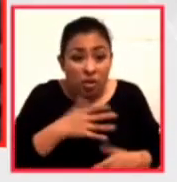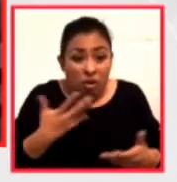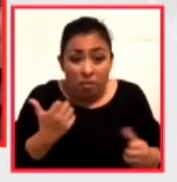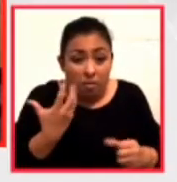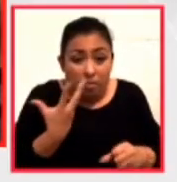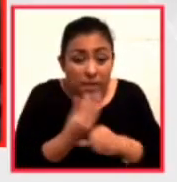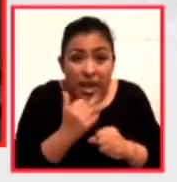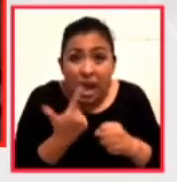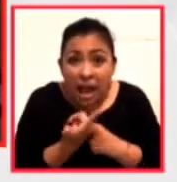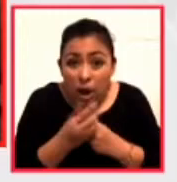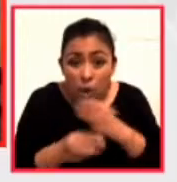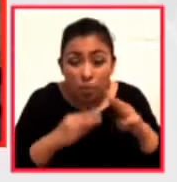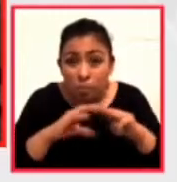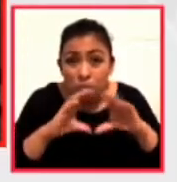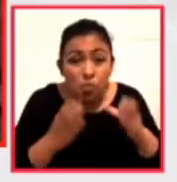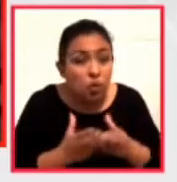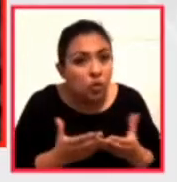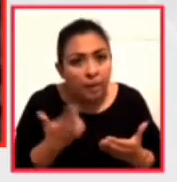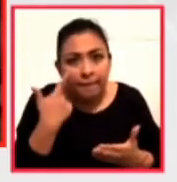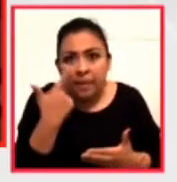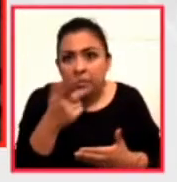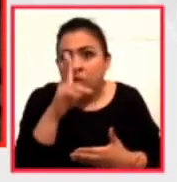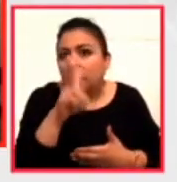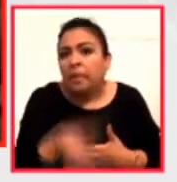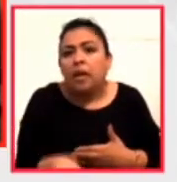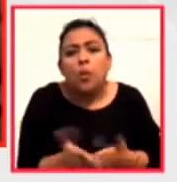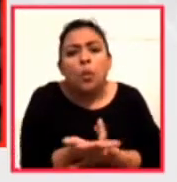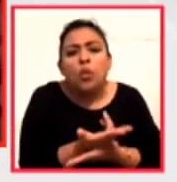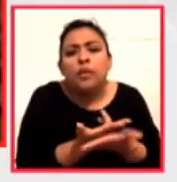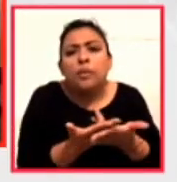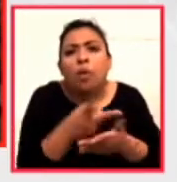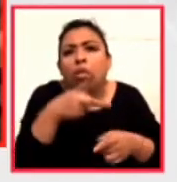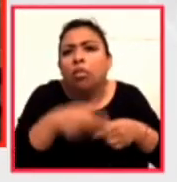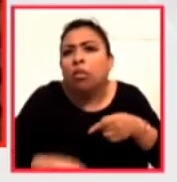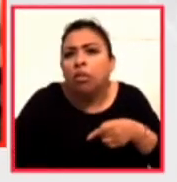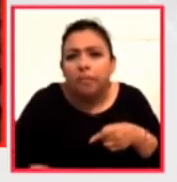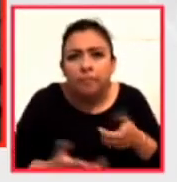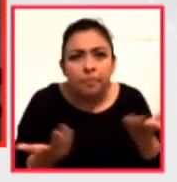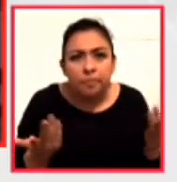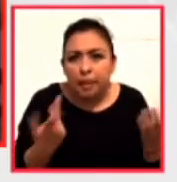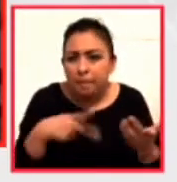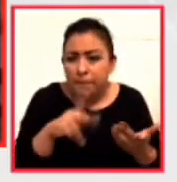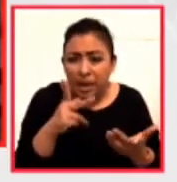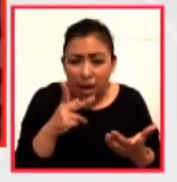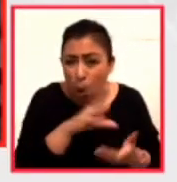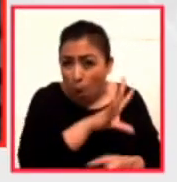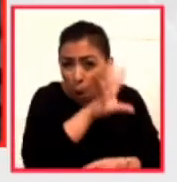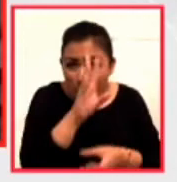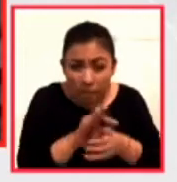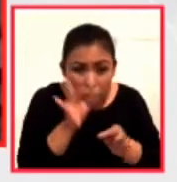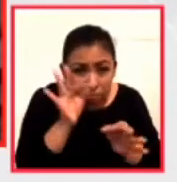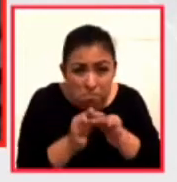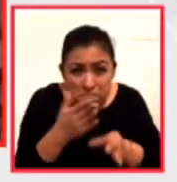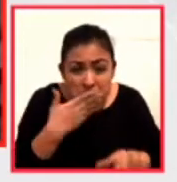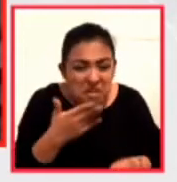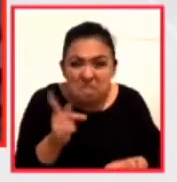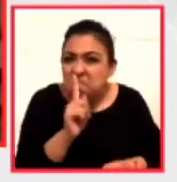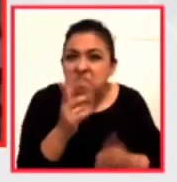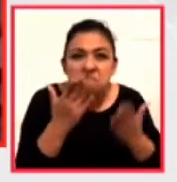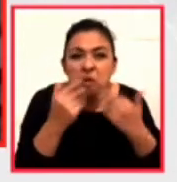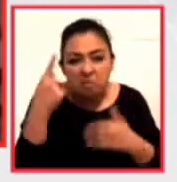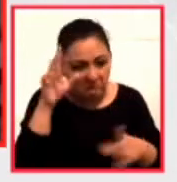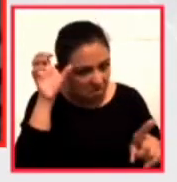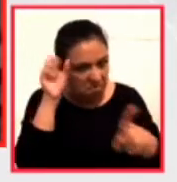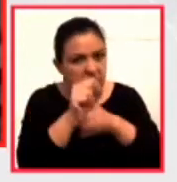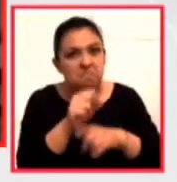está planteada como un boceto pero no lo estamos construyendo para poder enfrentar el reto